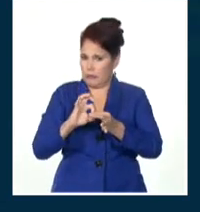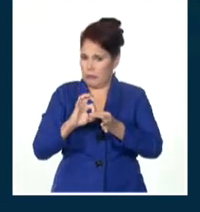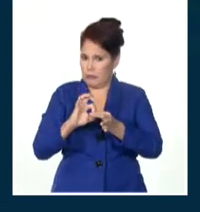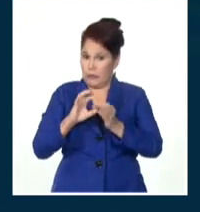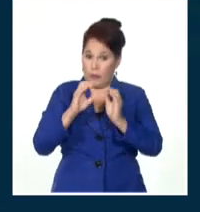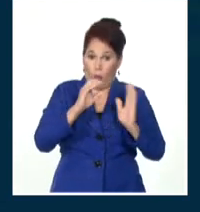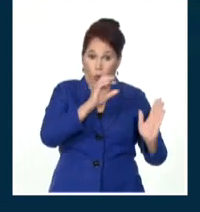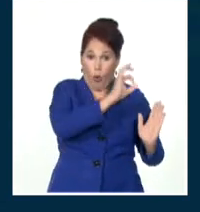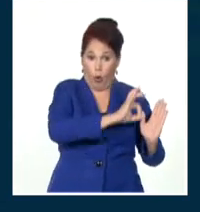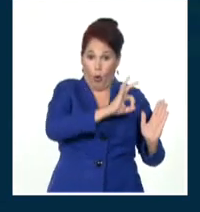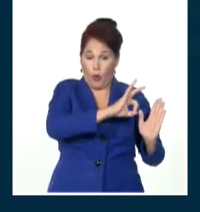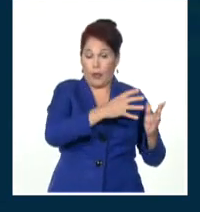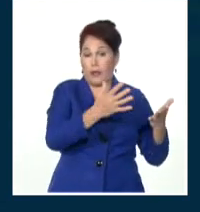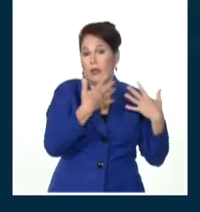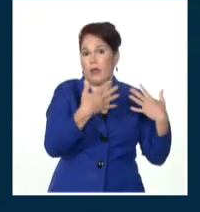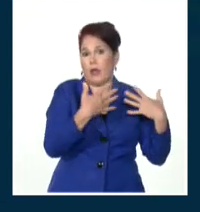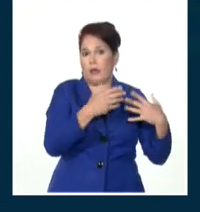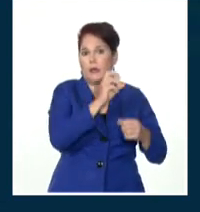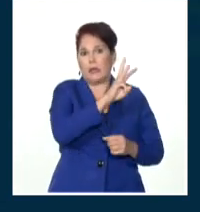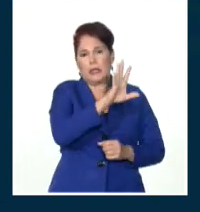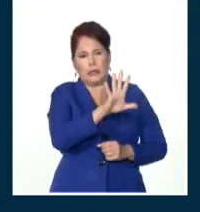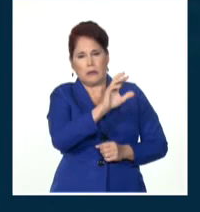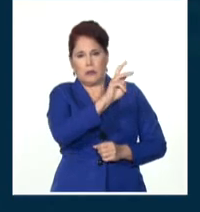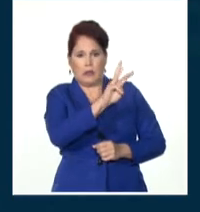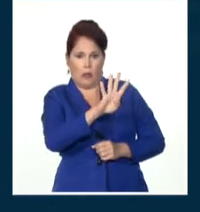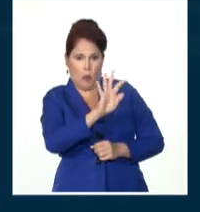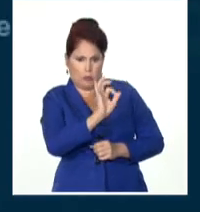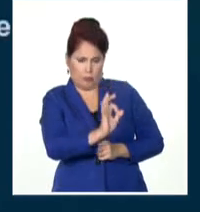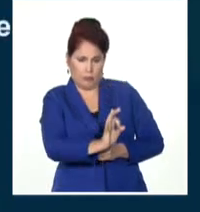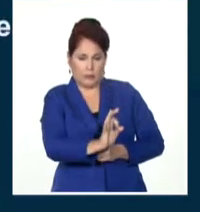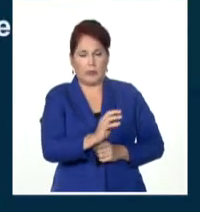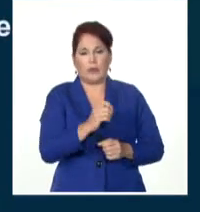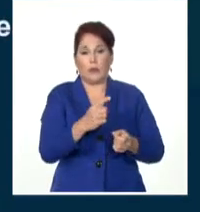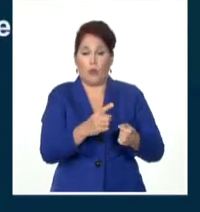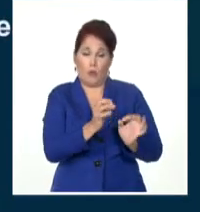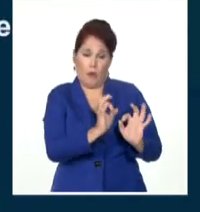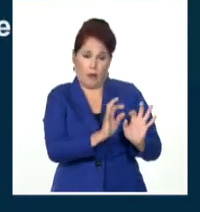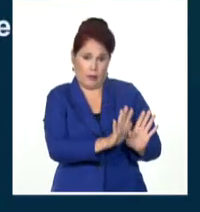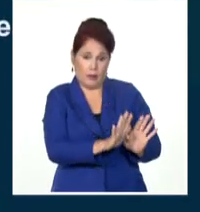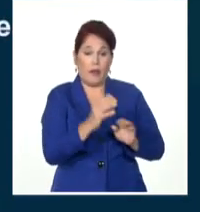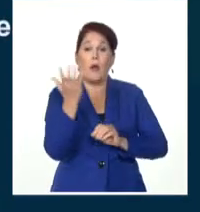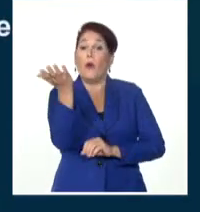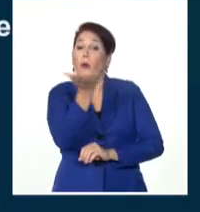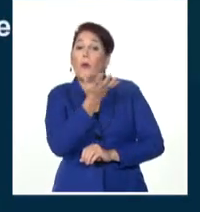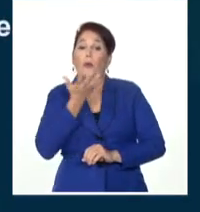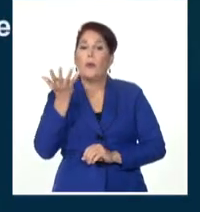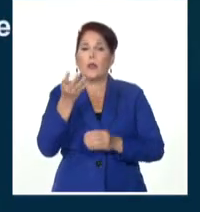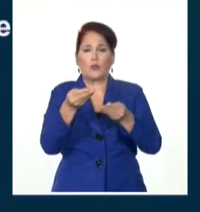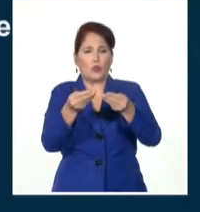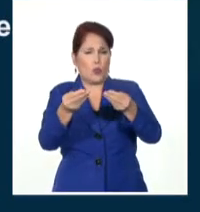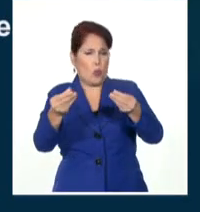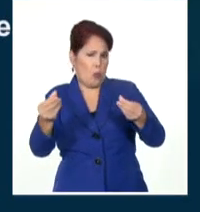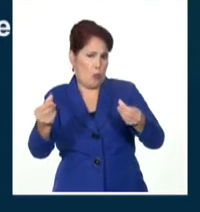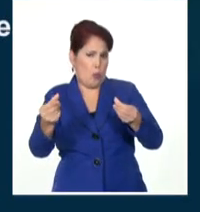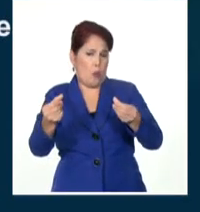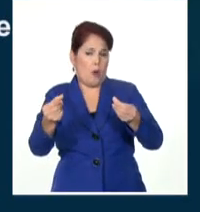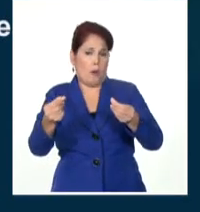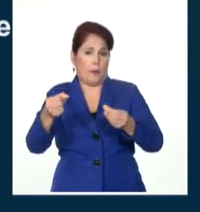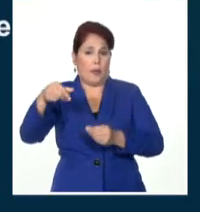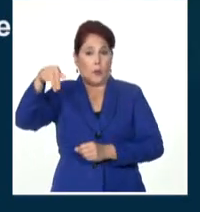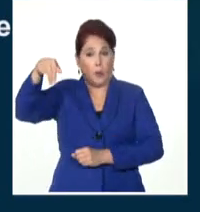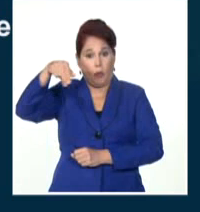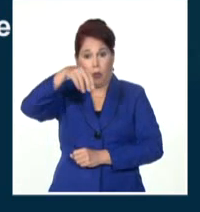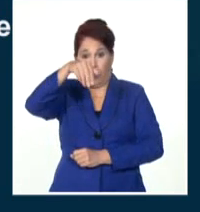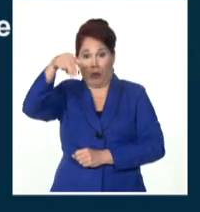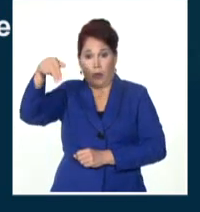de hasta 34 y 35 en localidades del sur oriental. Los vientos van a ser variables débiles desde la mañana, en la tarde, en zonas de la costa norte, se